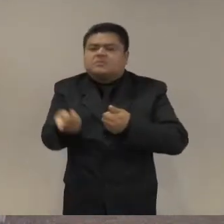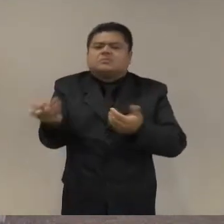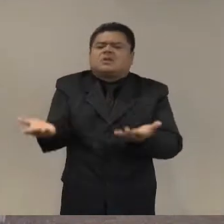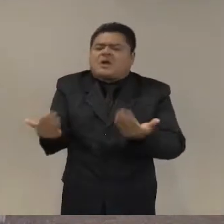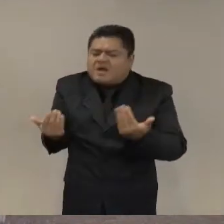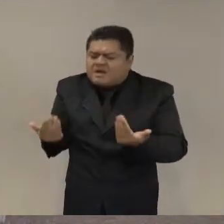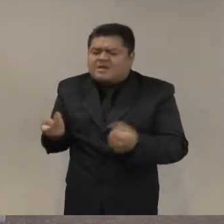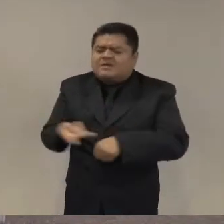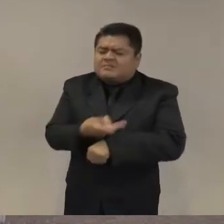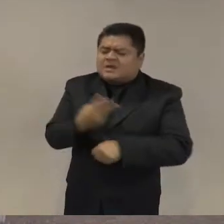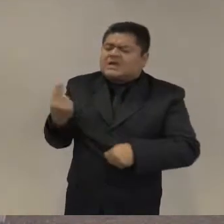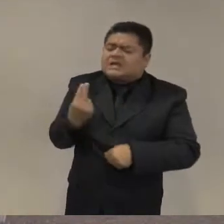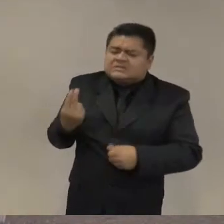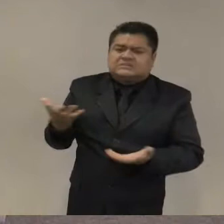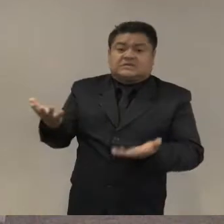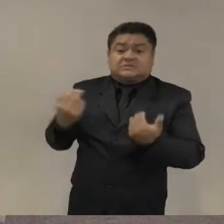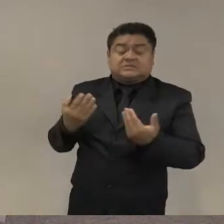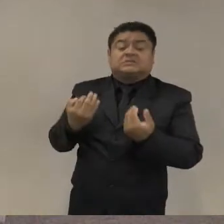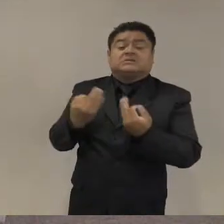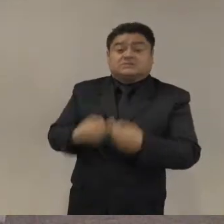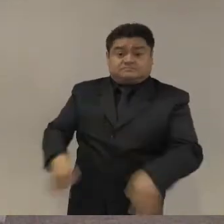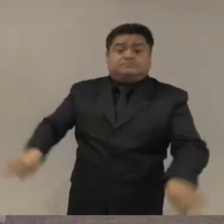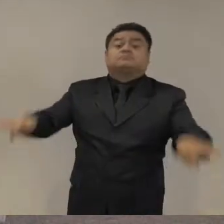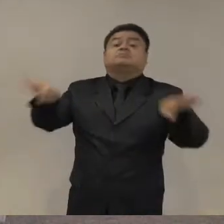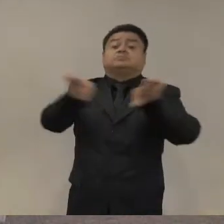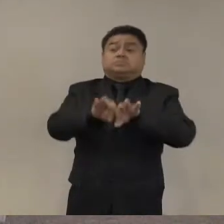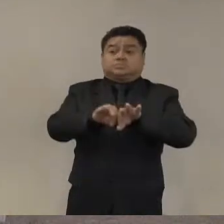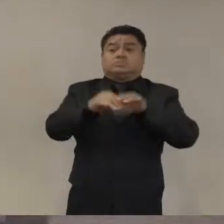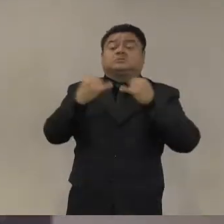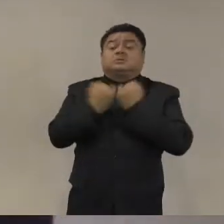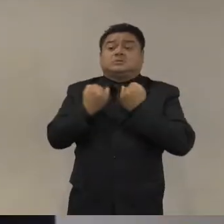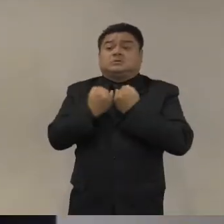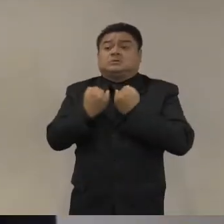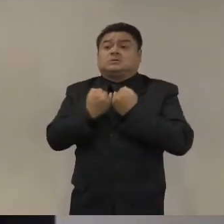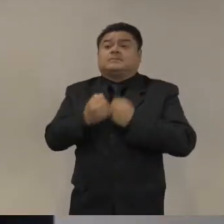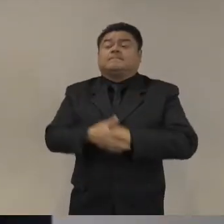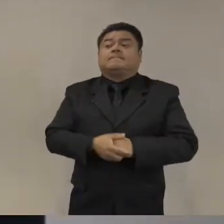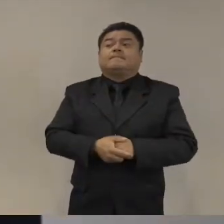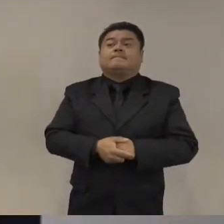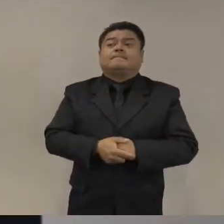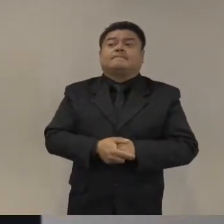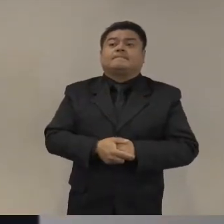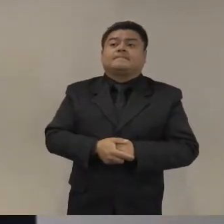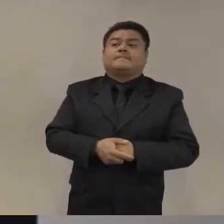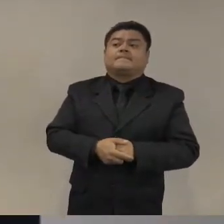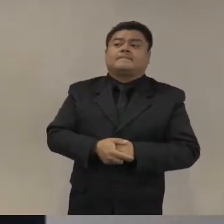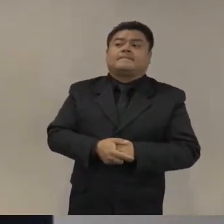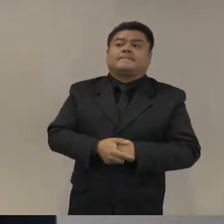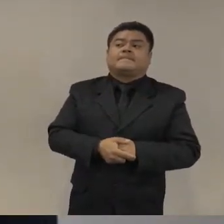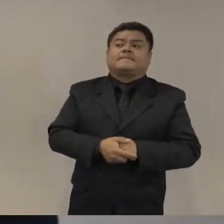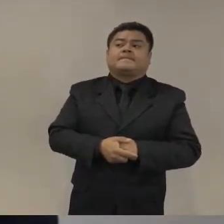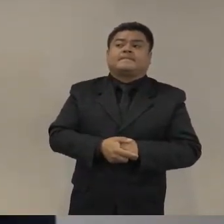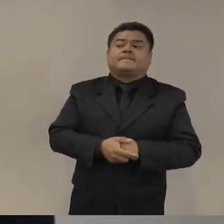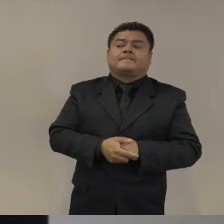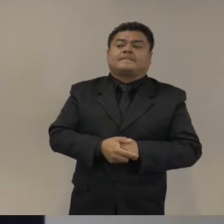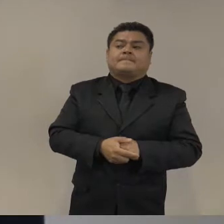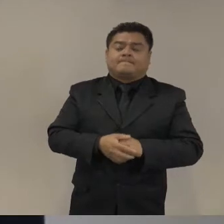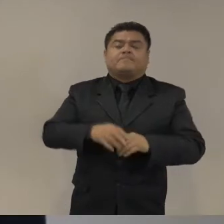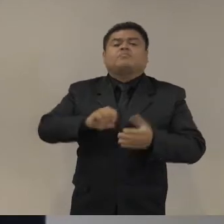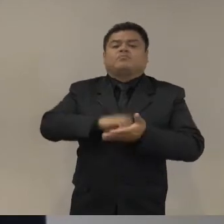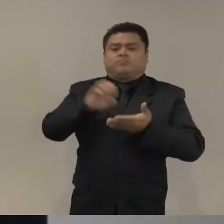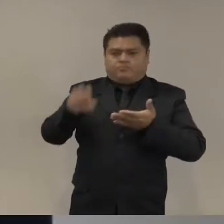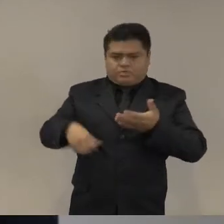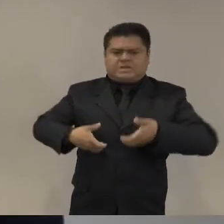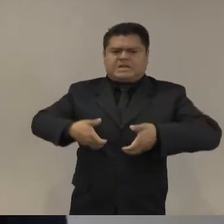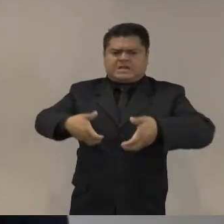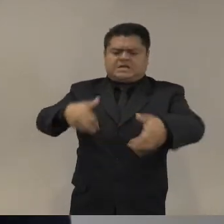presentes en los barrios aún cuando no hay una emergencia o una necesidad de serlo solo el hecho de caminar por